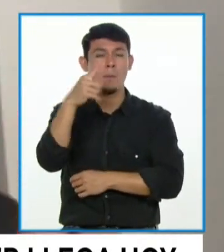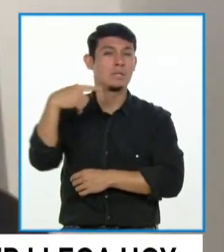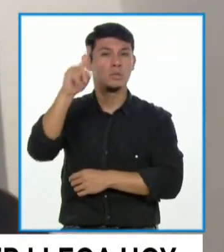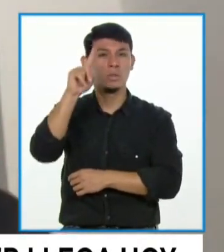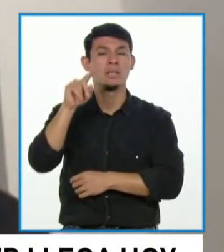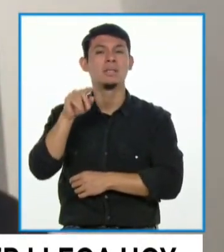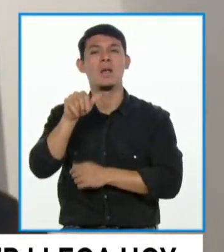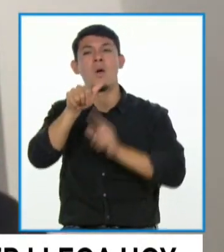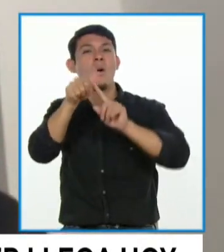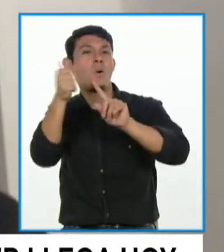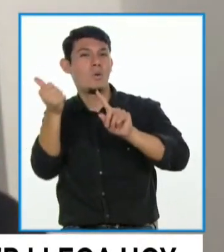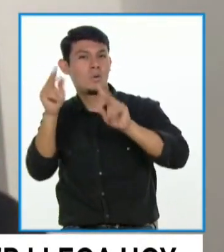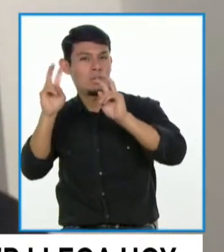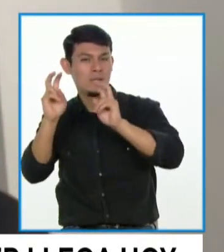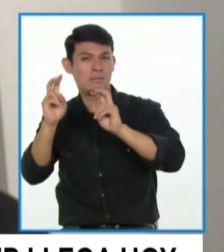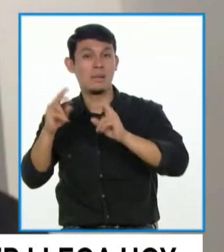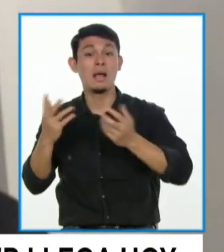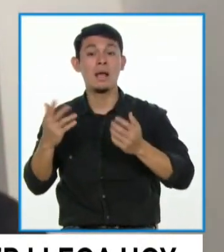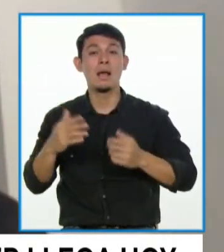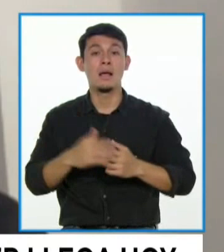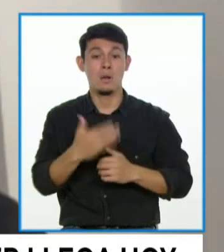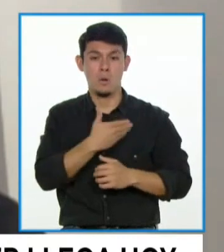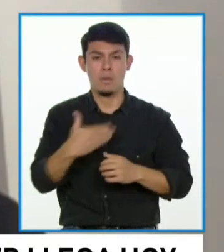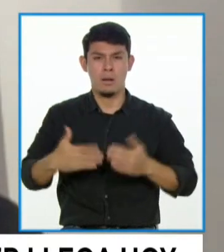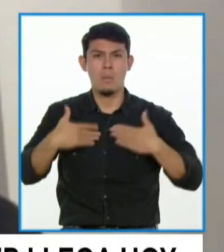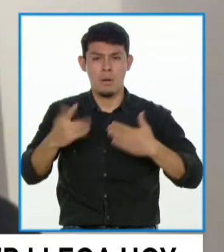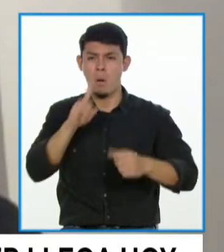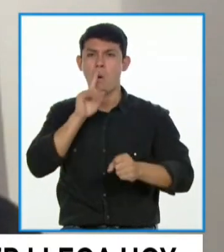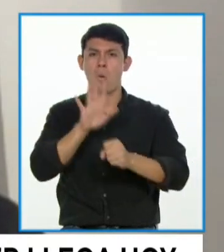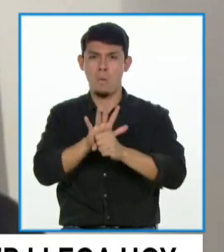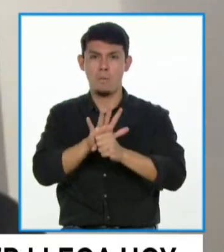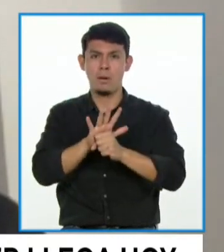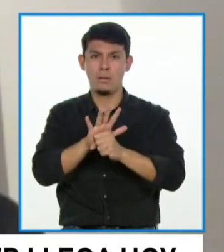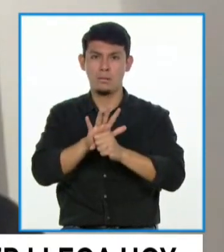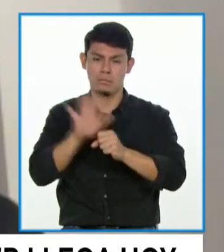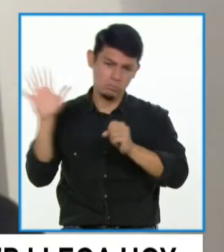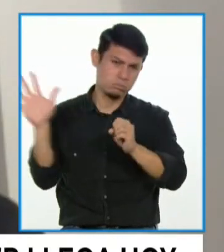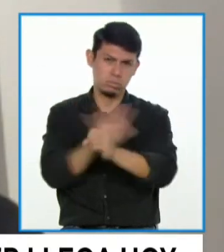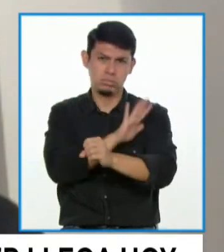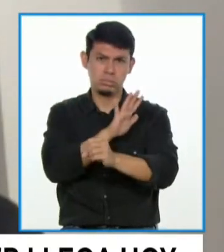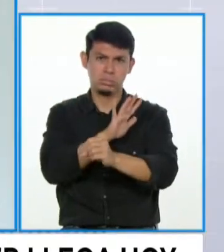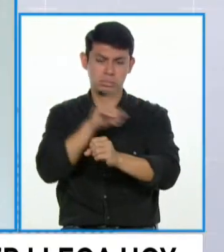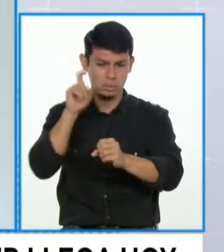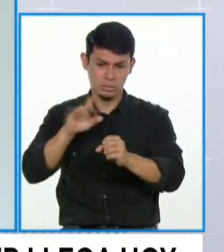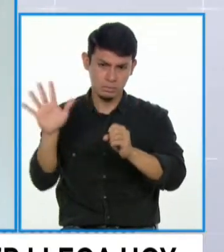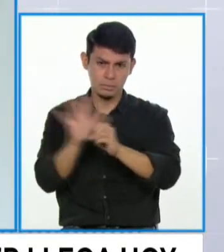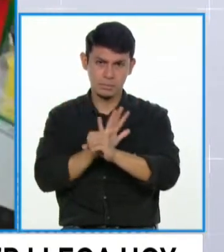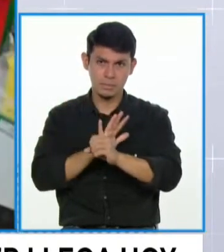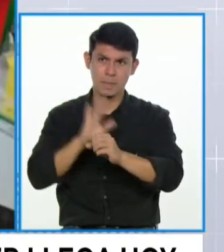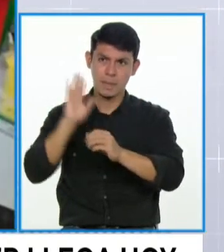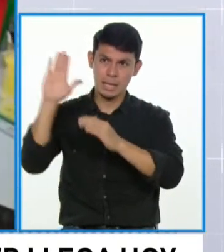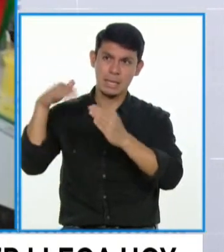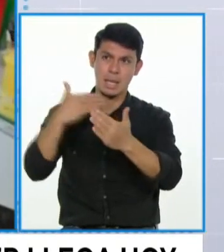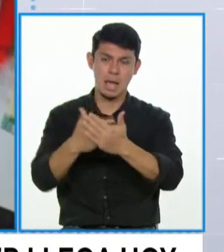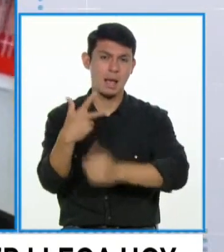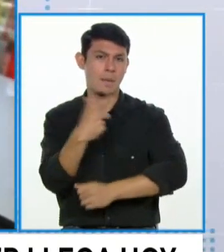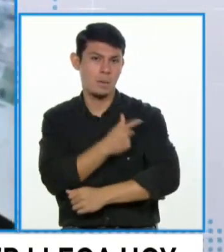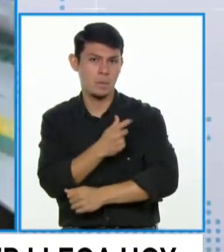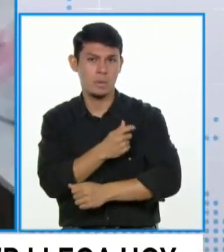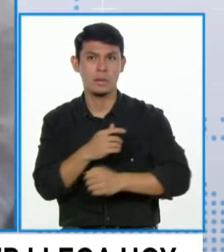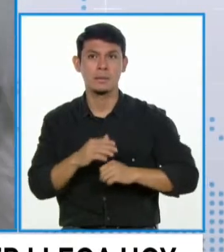estamos cruzando los dedos literalmente para que el gobierno cumpla con esa promesa y no haya ningún problema ni retraso en la llegada de esas vacunas.